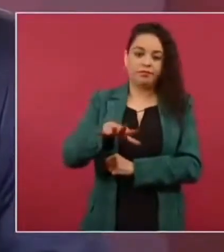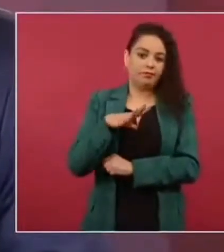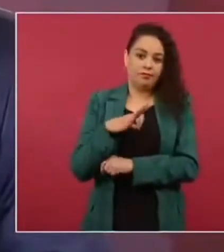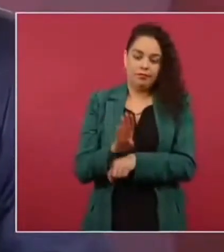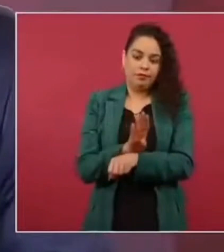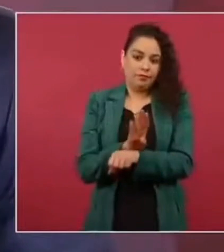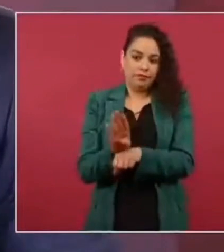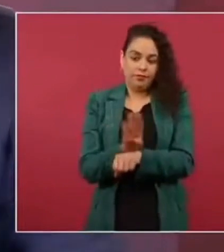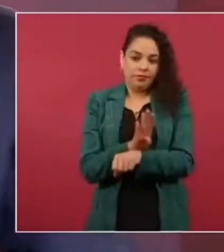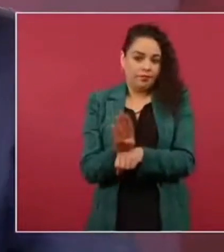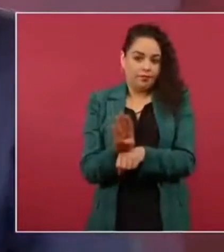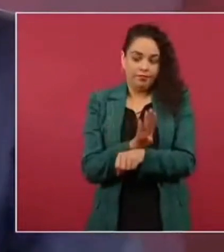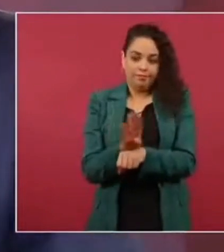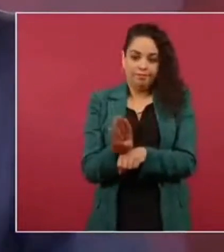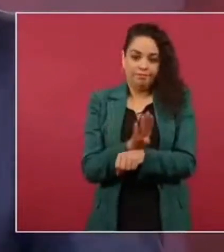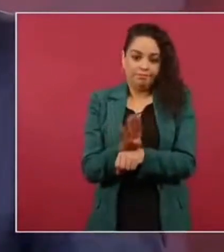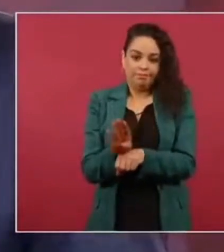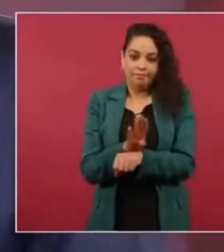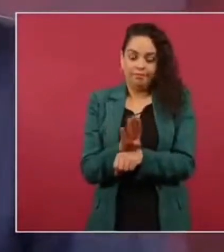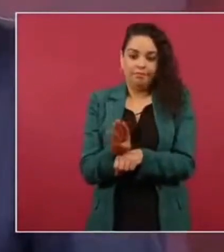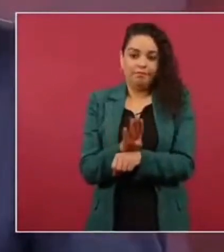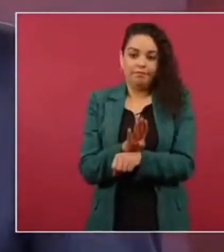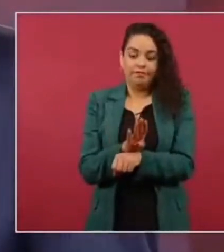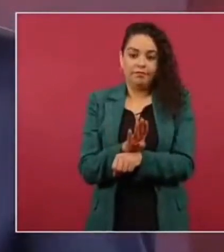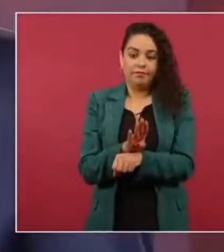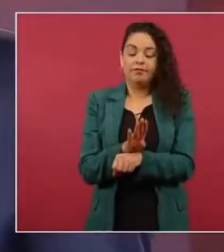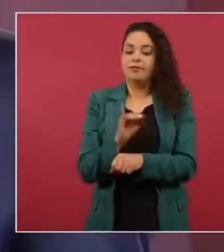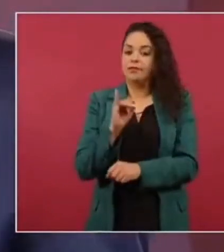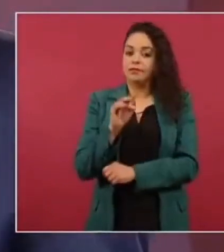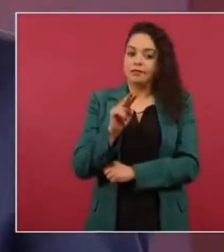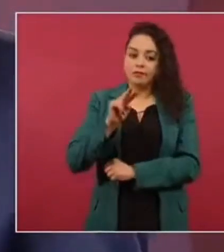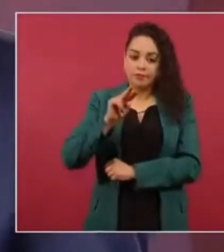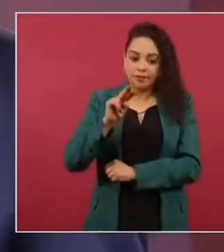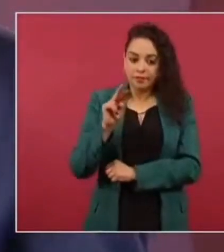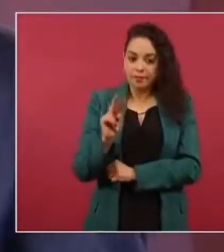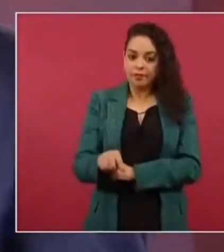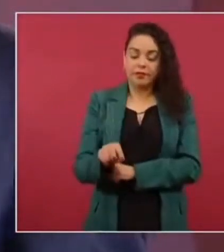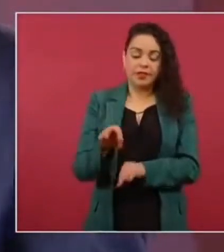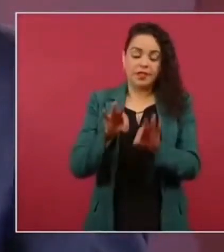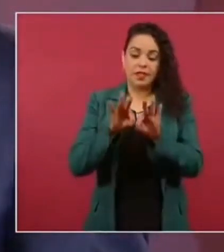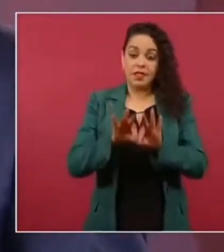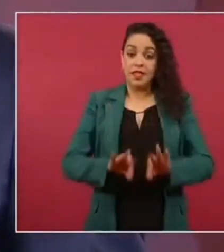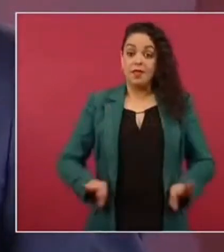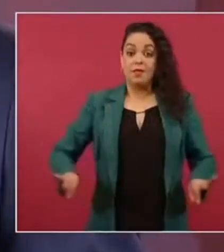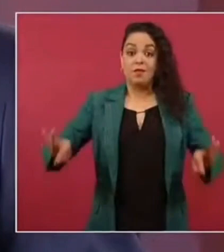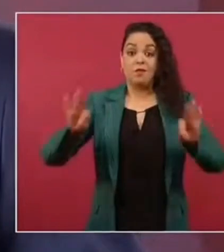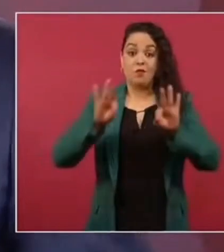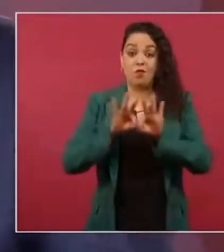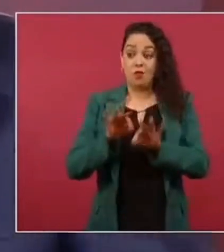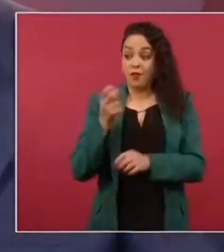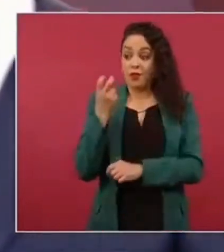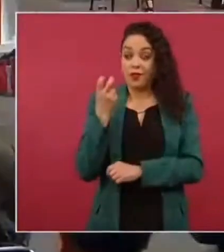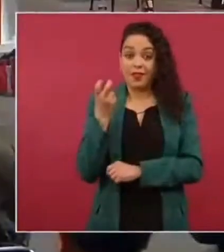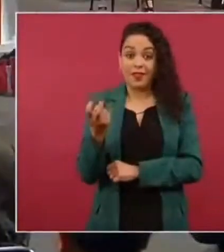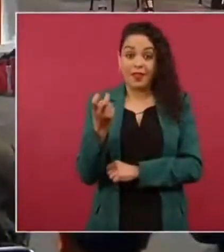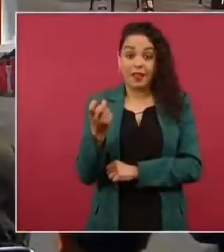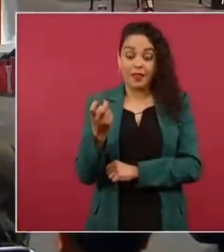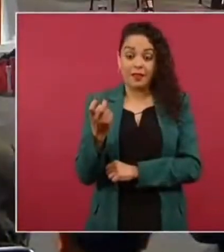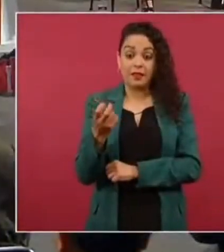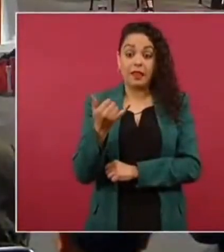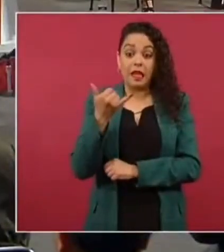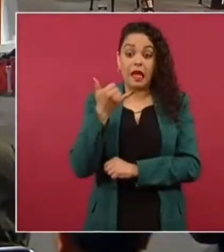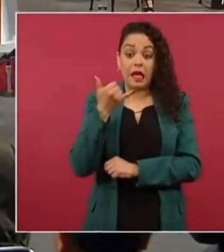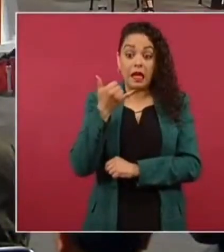Es una actividad muy importante y tiene mucho futuro.